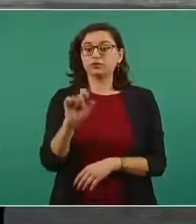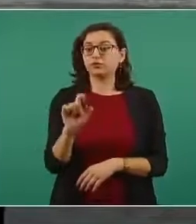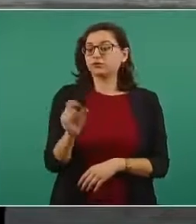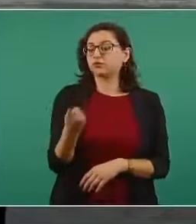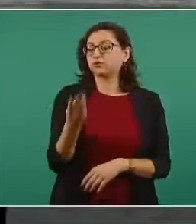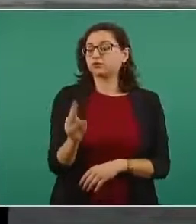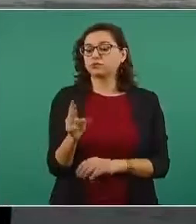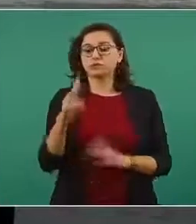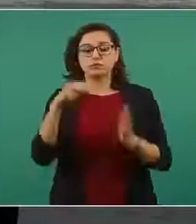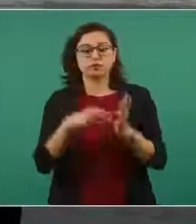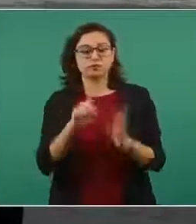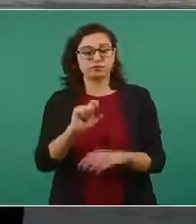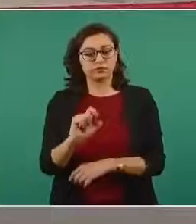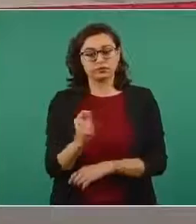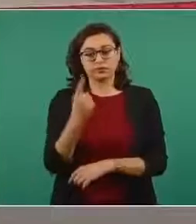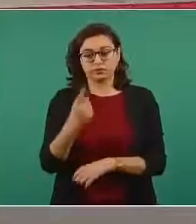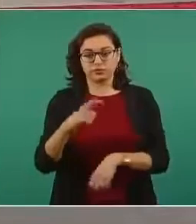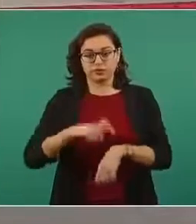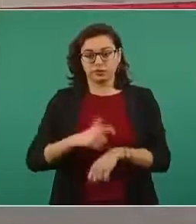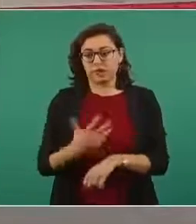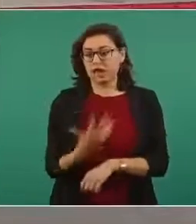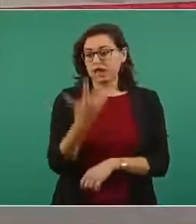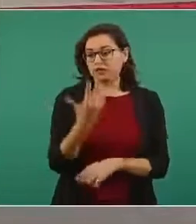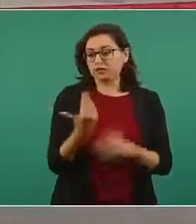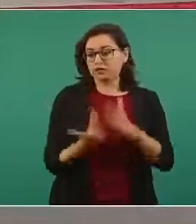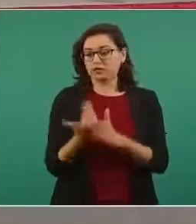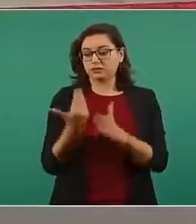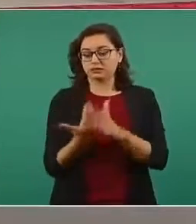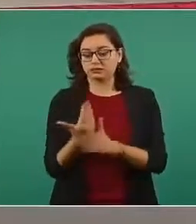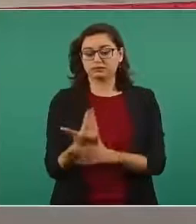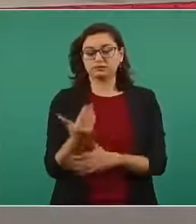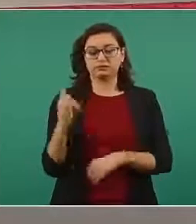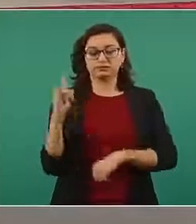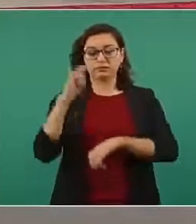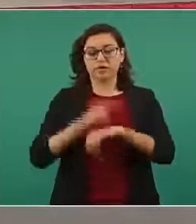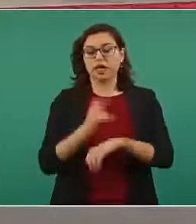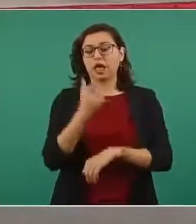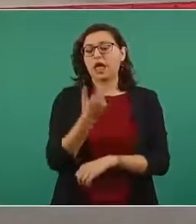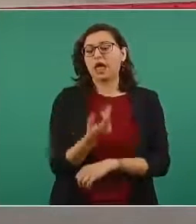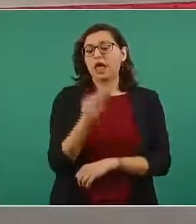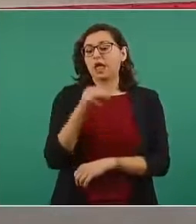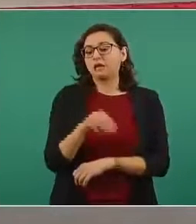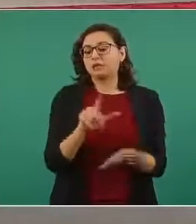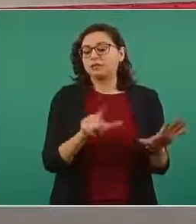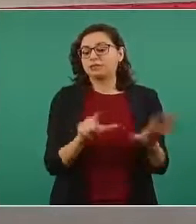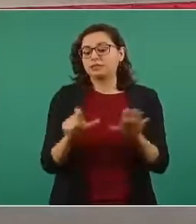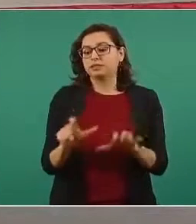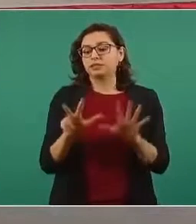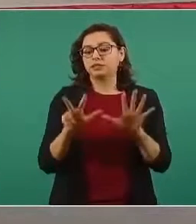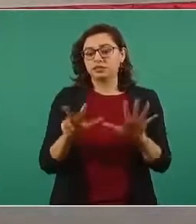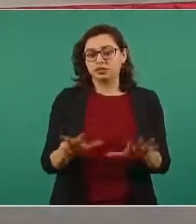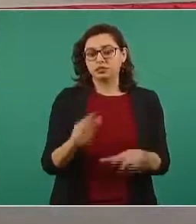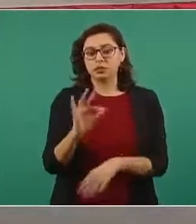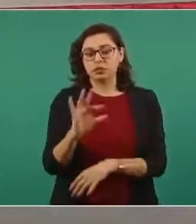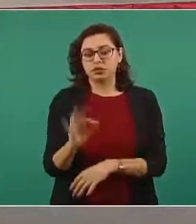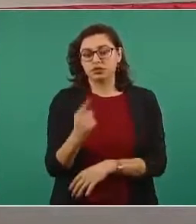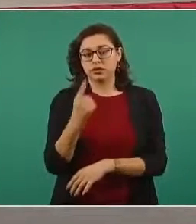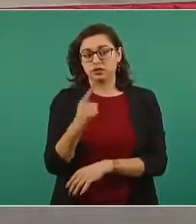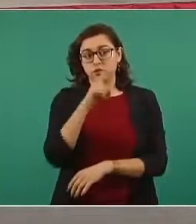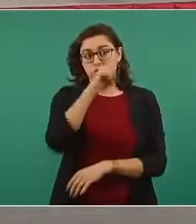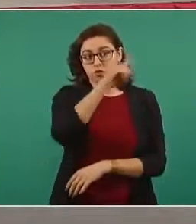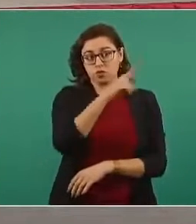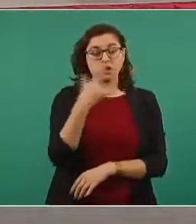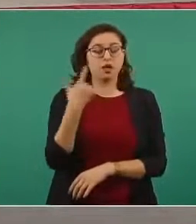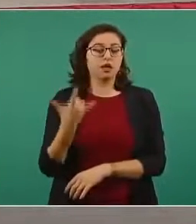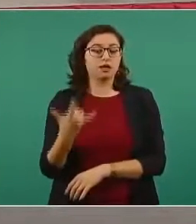de 2021, a las 5.35 horas en el vuelo M718-41, procedente de Los Ángeles, California,